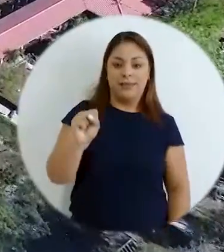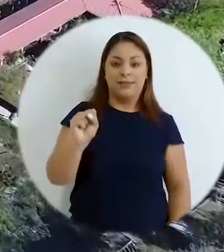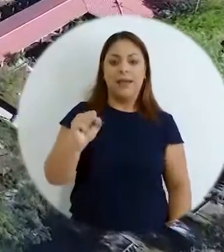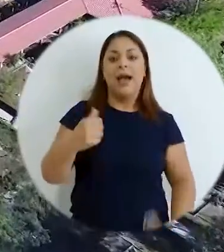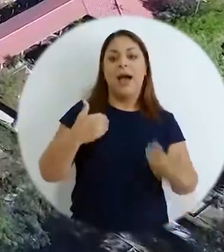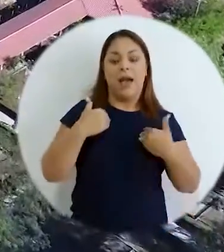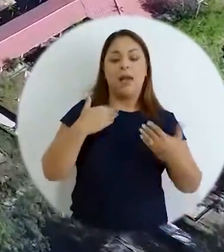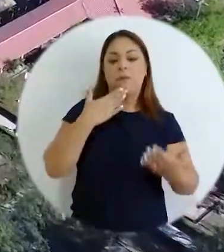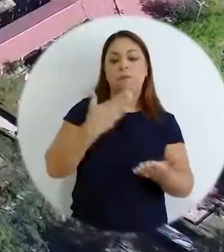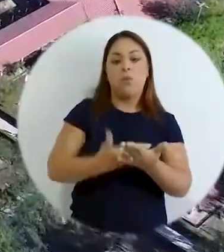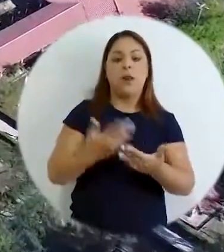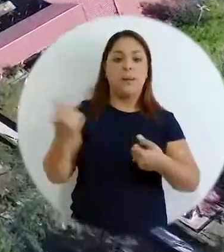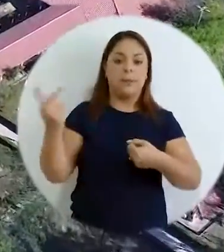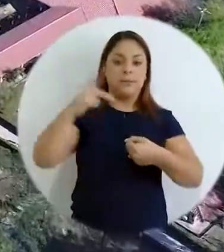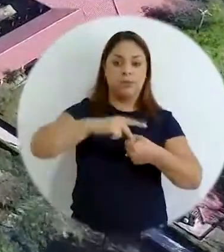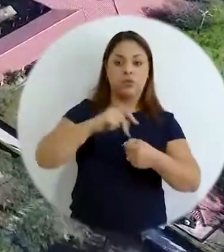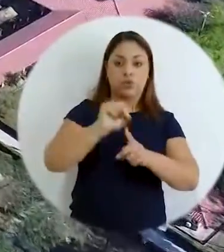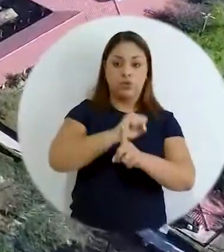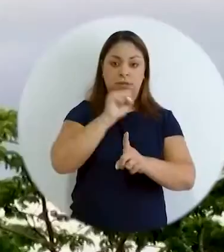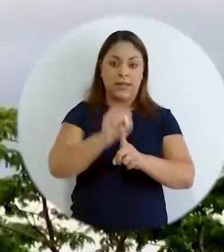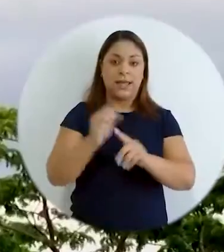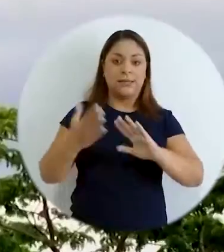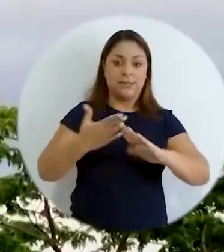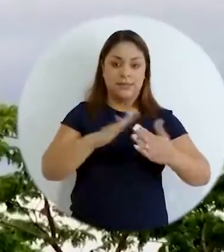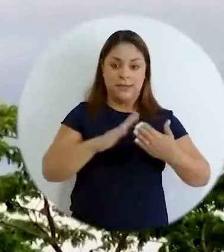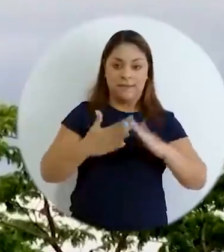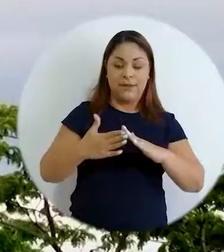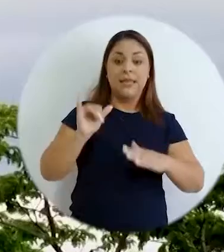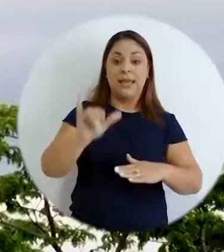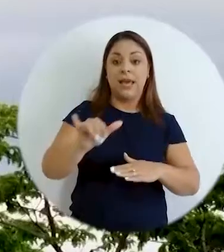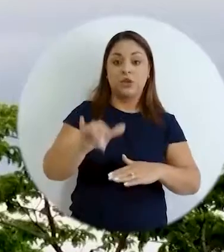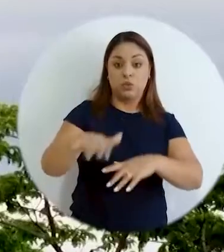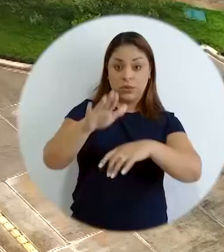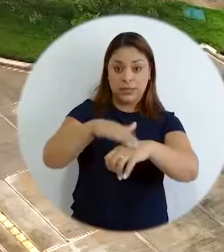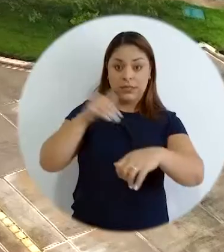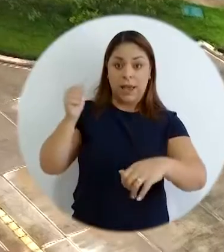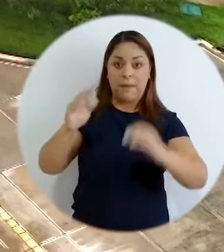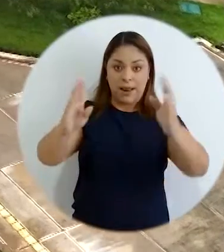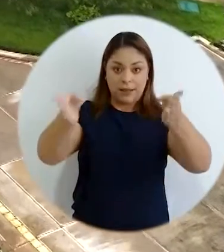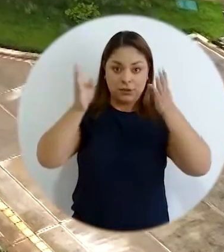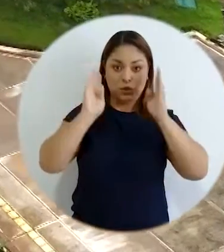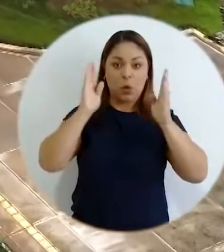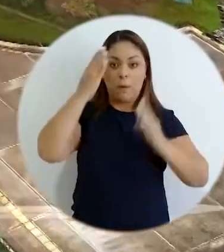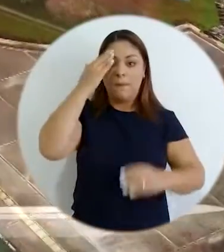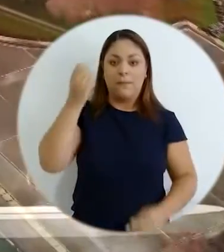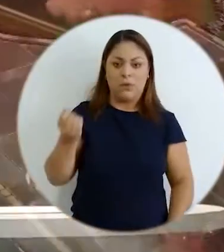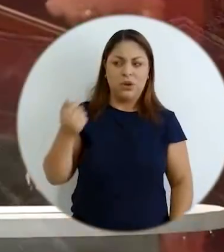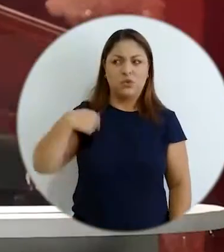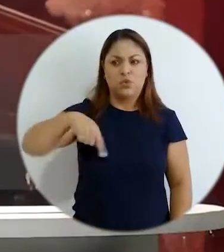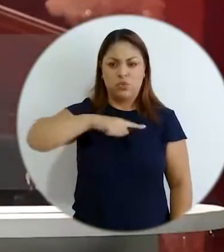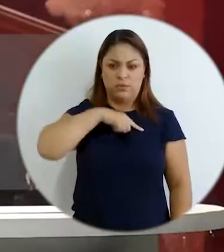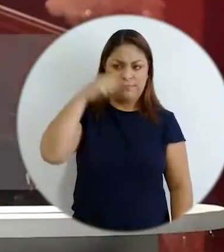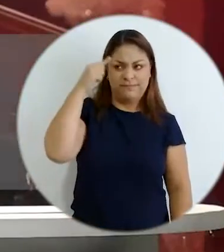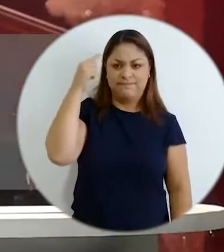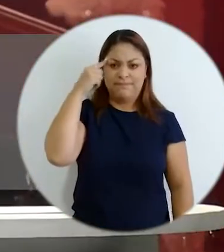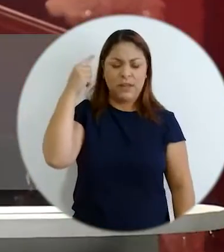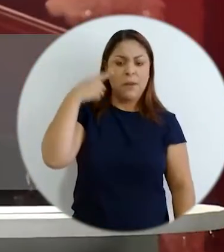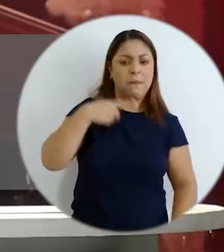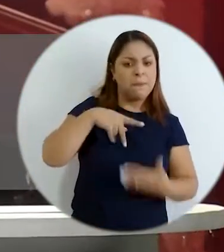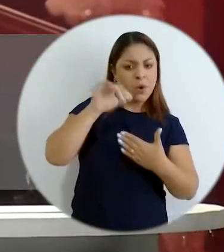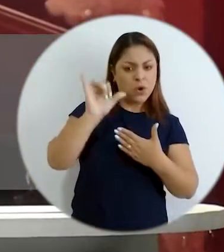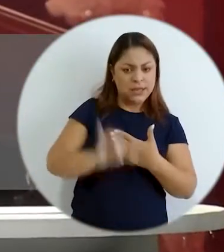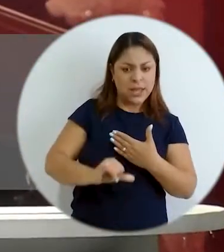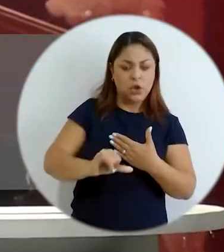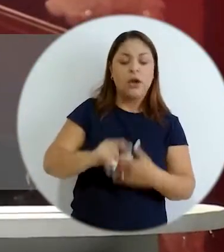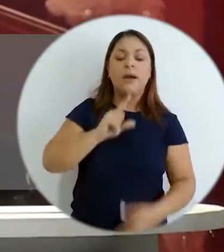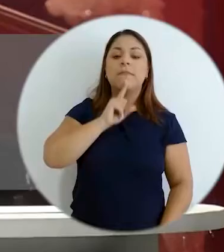tenemos una muy buena participación de la sociedad civil y que nos llamó en su momento la atención porque estamos pensando en estos